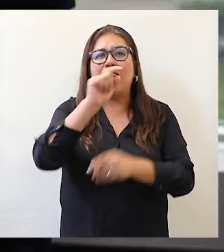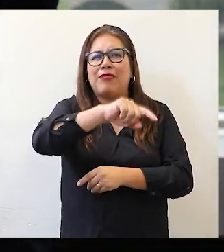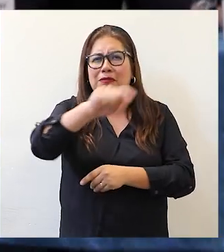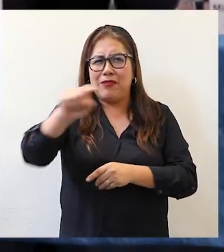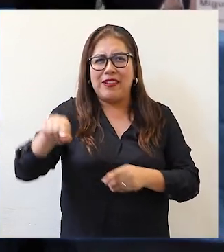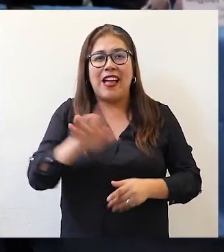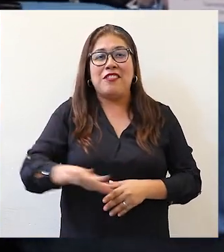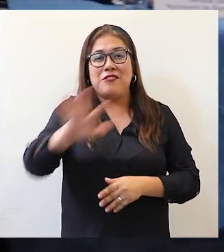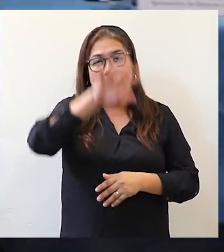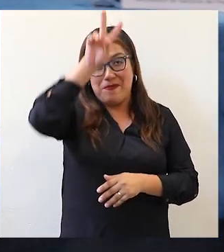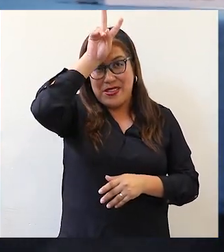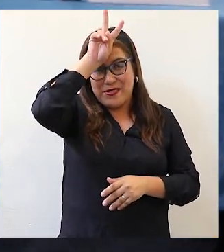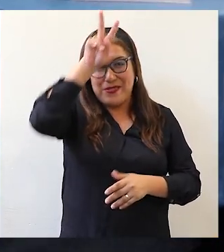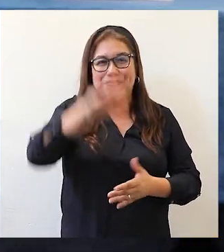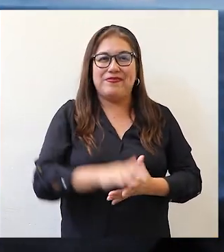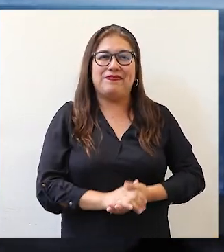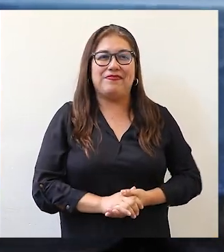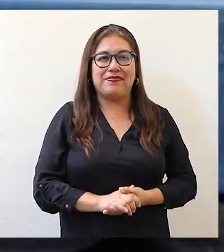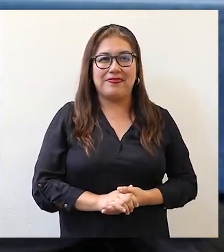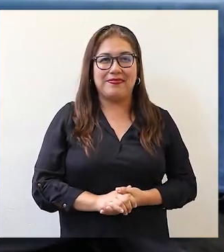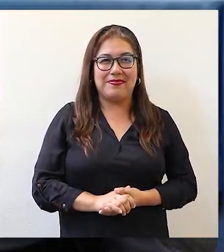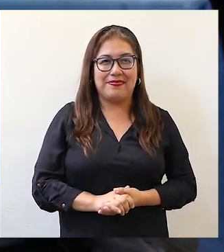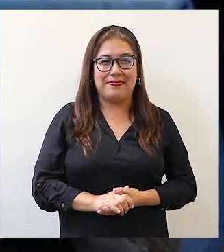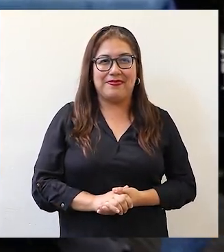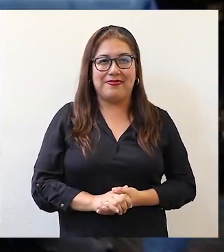financieras mencionadas a nivel nacional.